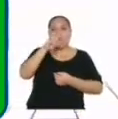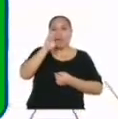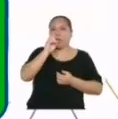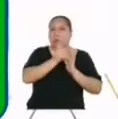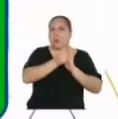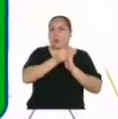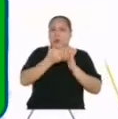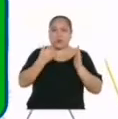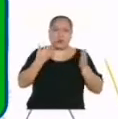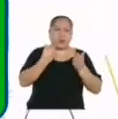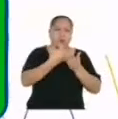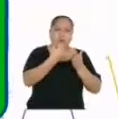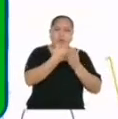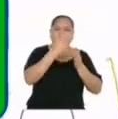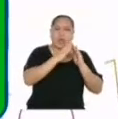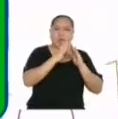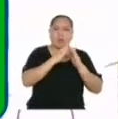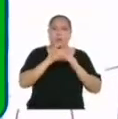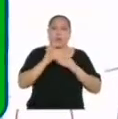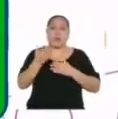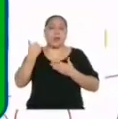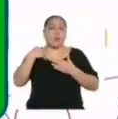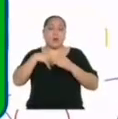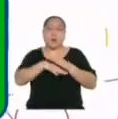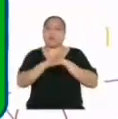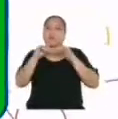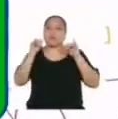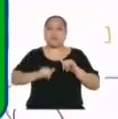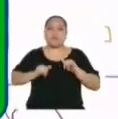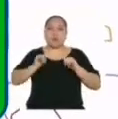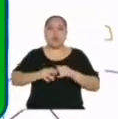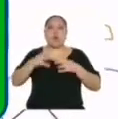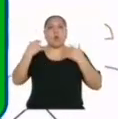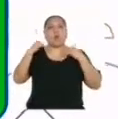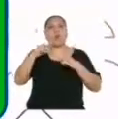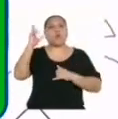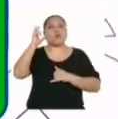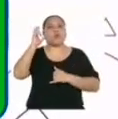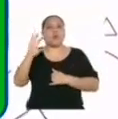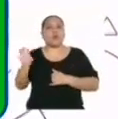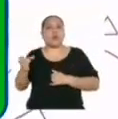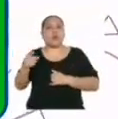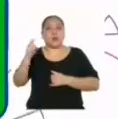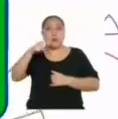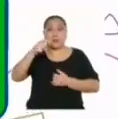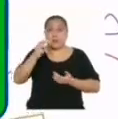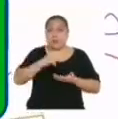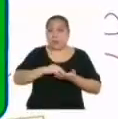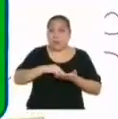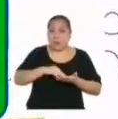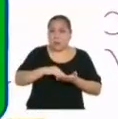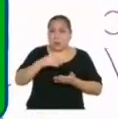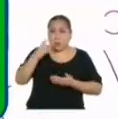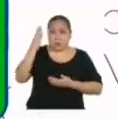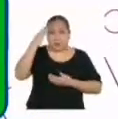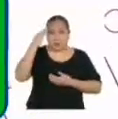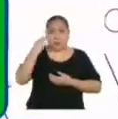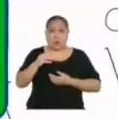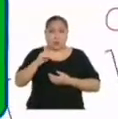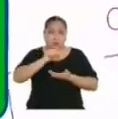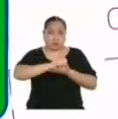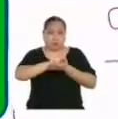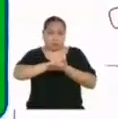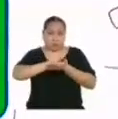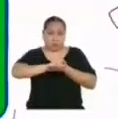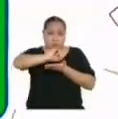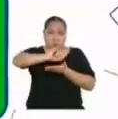minutos y cerca de casa. Luego, estamos dentro jugando o escuchando la radio. ¿Necesitas saber algo más? Cualquier cosita me